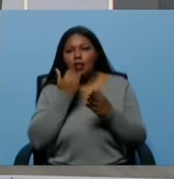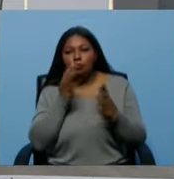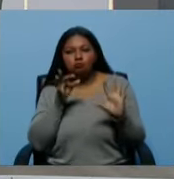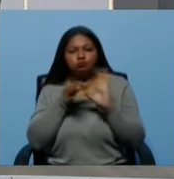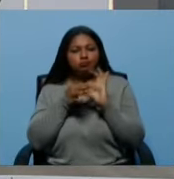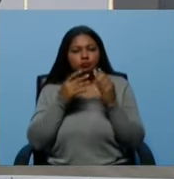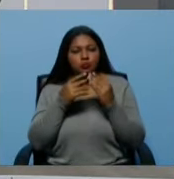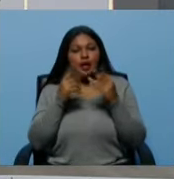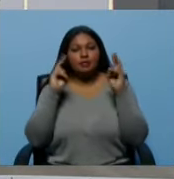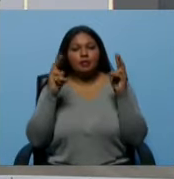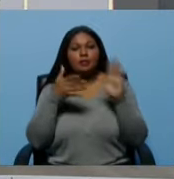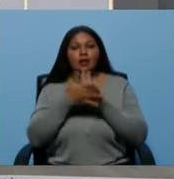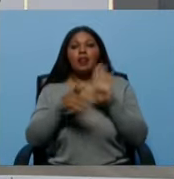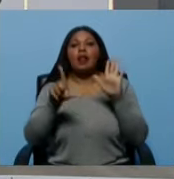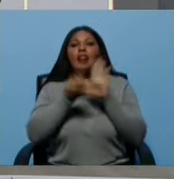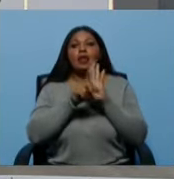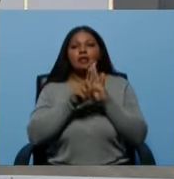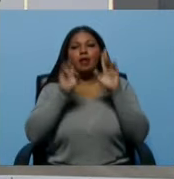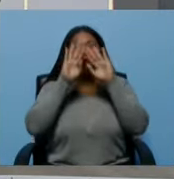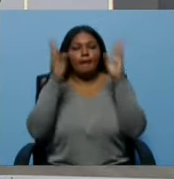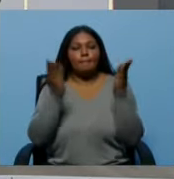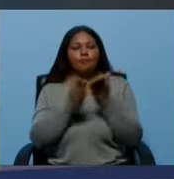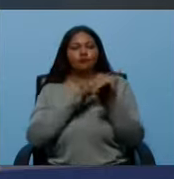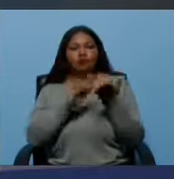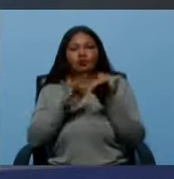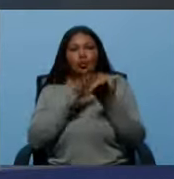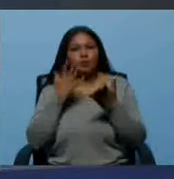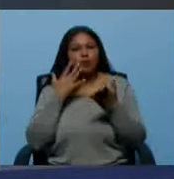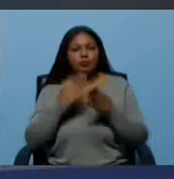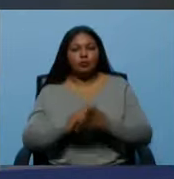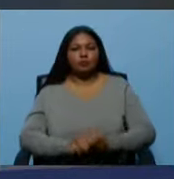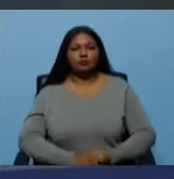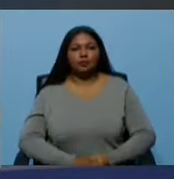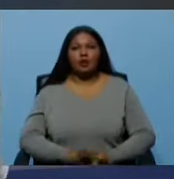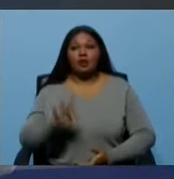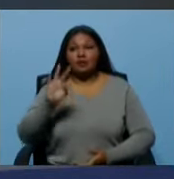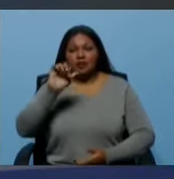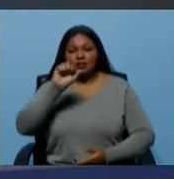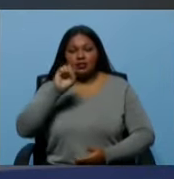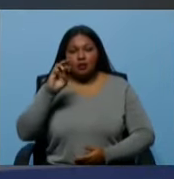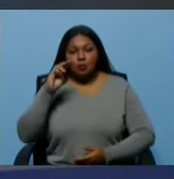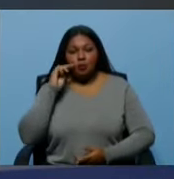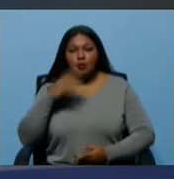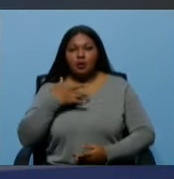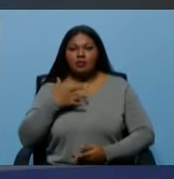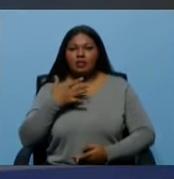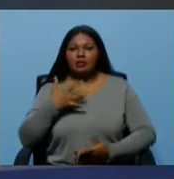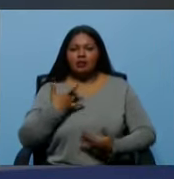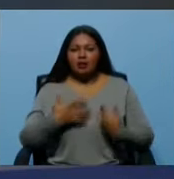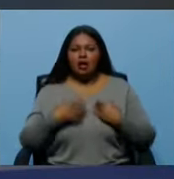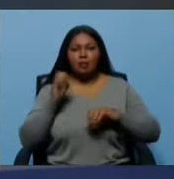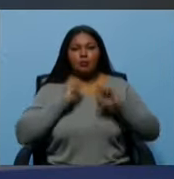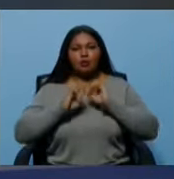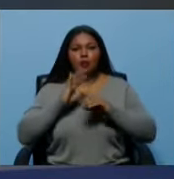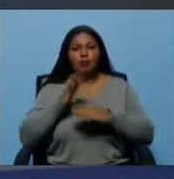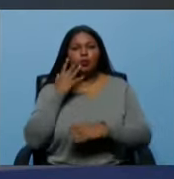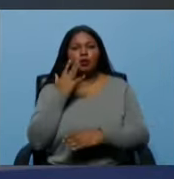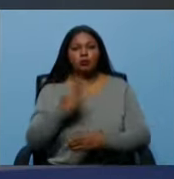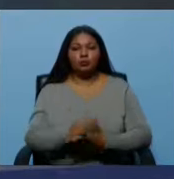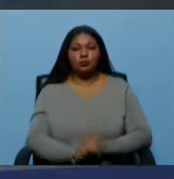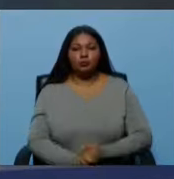al tema de las leyes y del mundo digital. El fascismo es un estado emocional porque, por ejemplo,